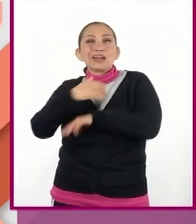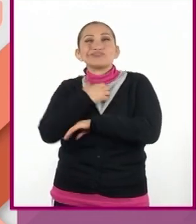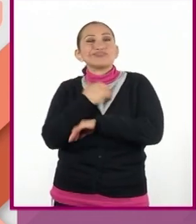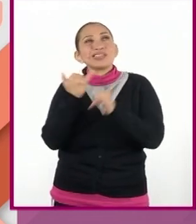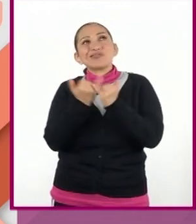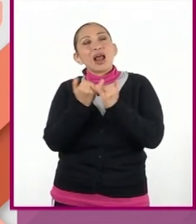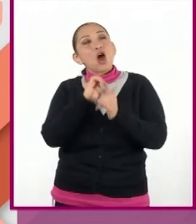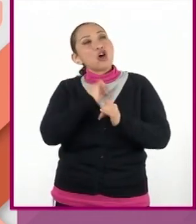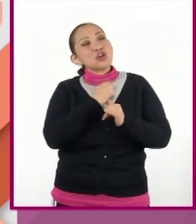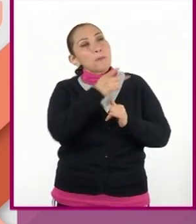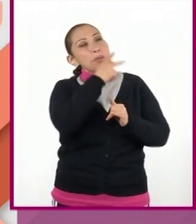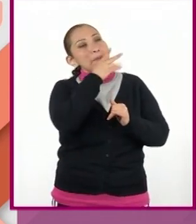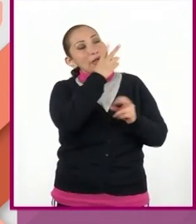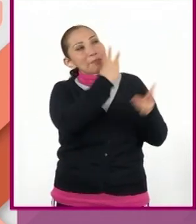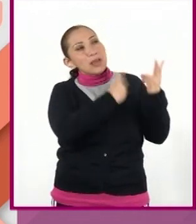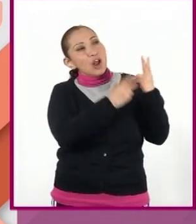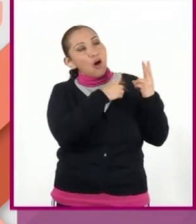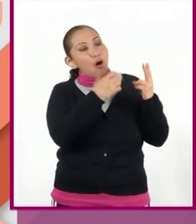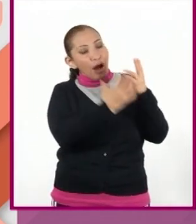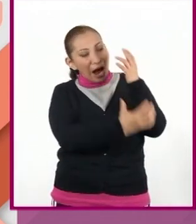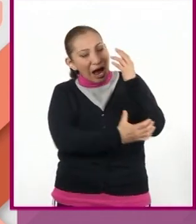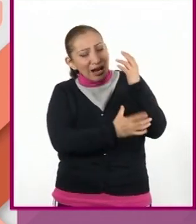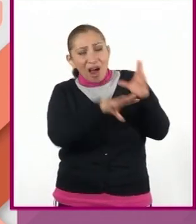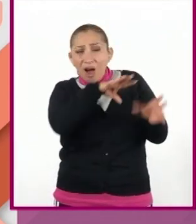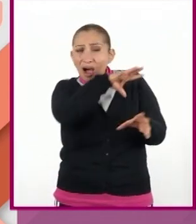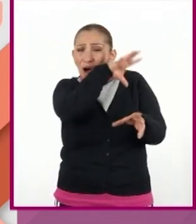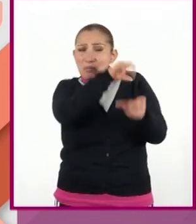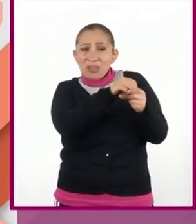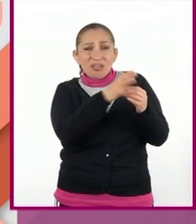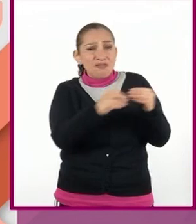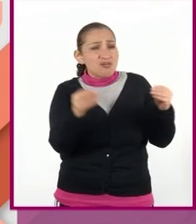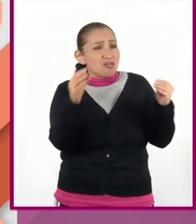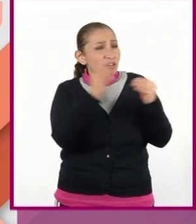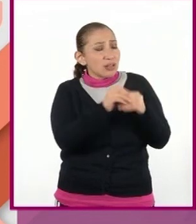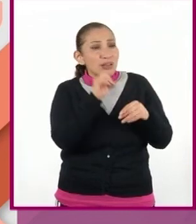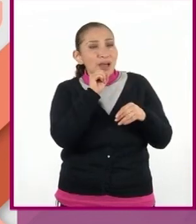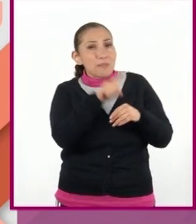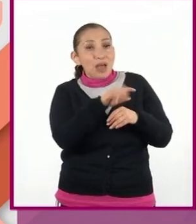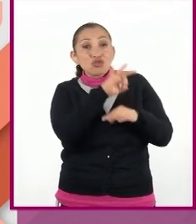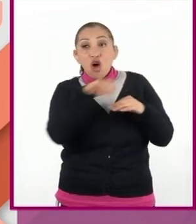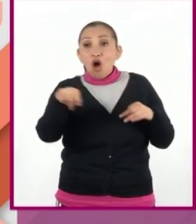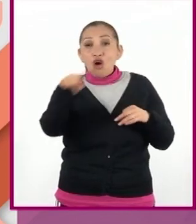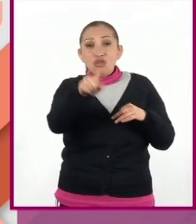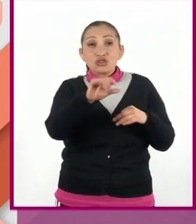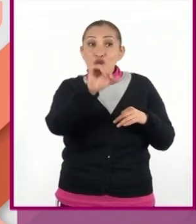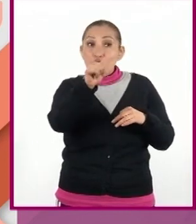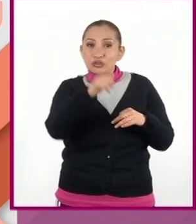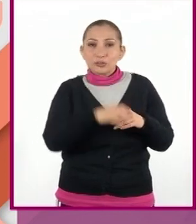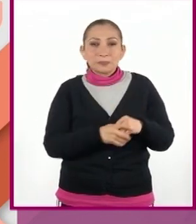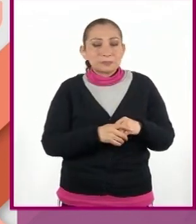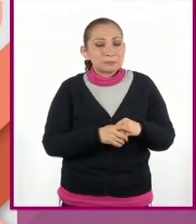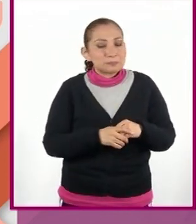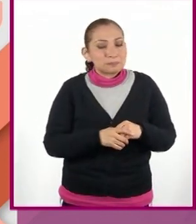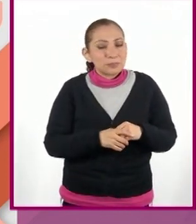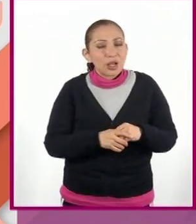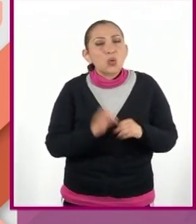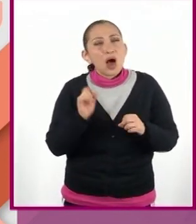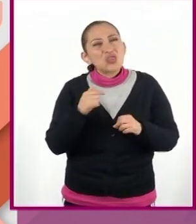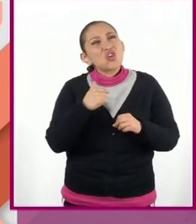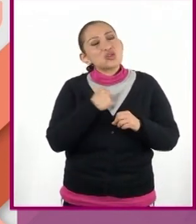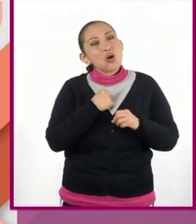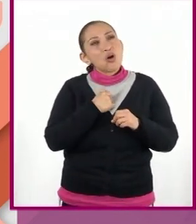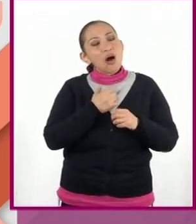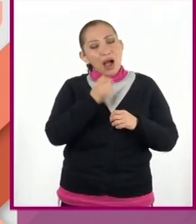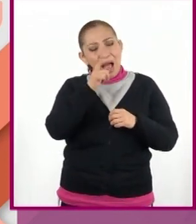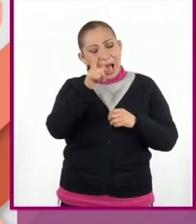O cuando llegó mi padre con una canasta repleta con frutas y además todos esos otros. ¿Cuándo me guardaba